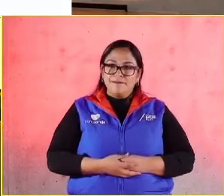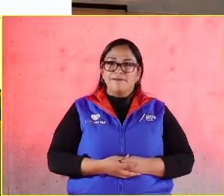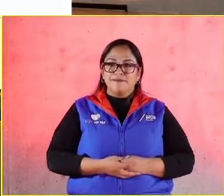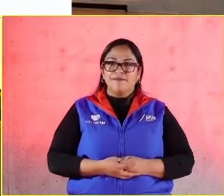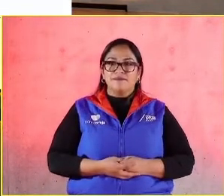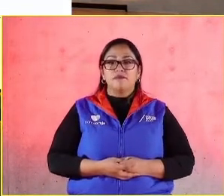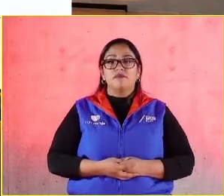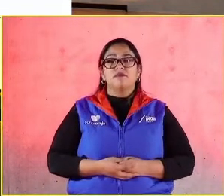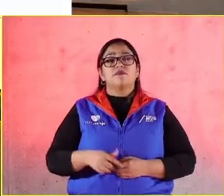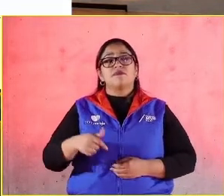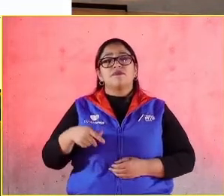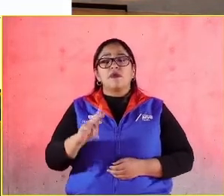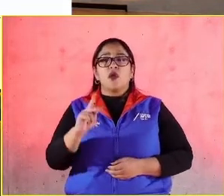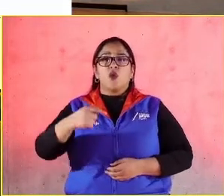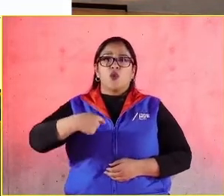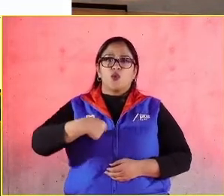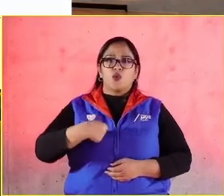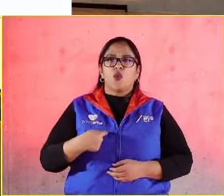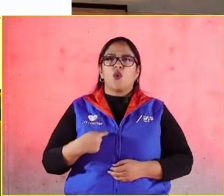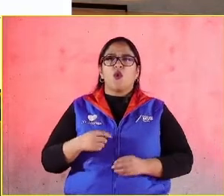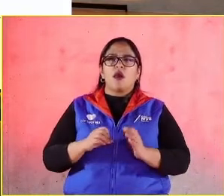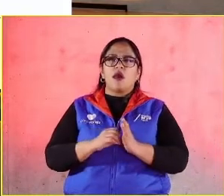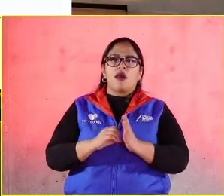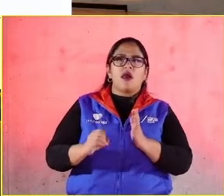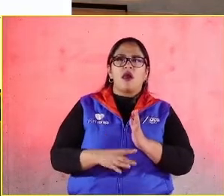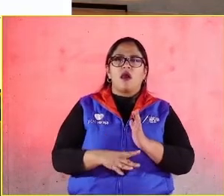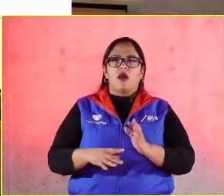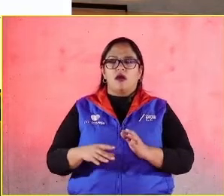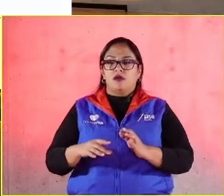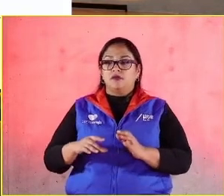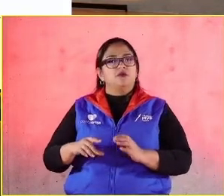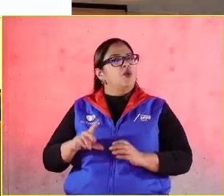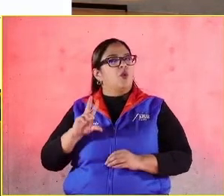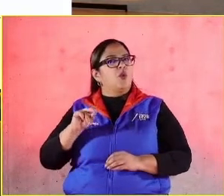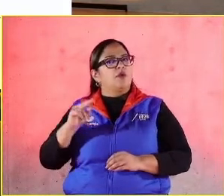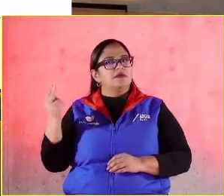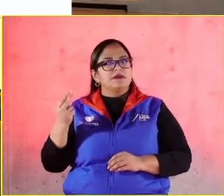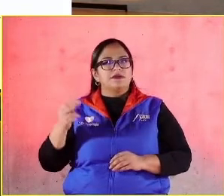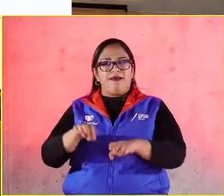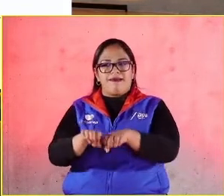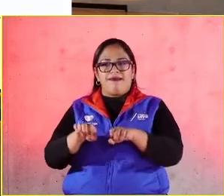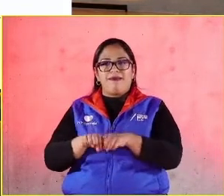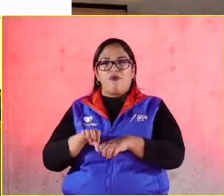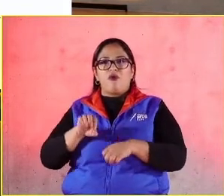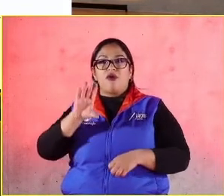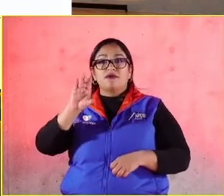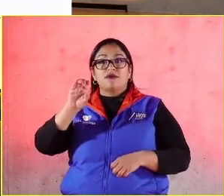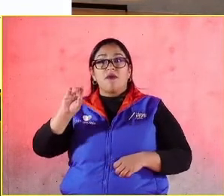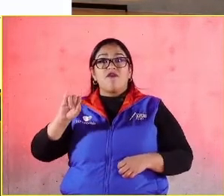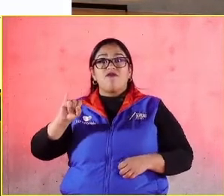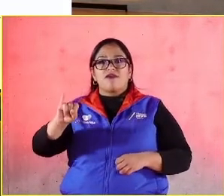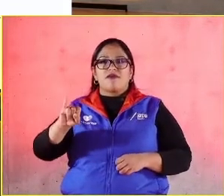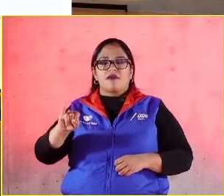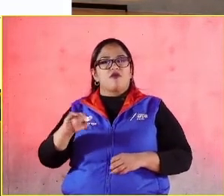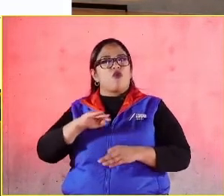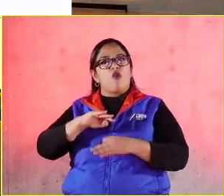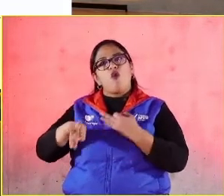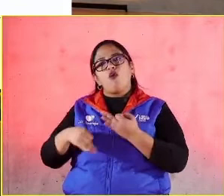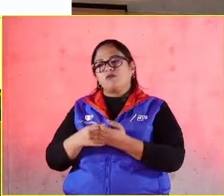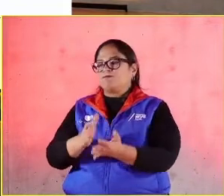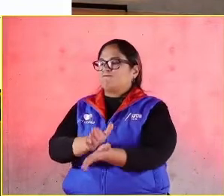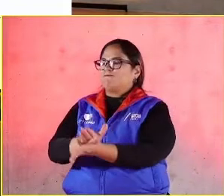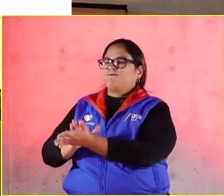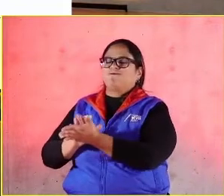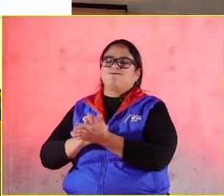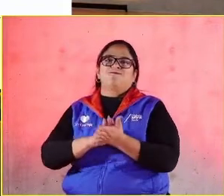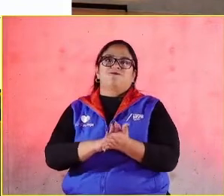Pero no me puedo ir sin felicitar a todo el equipo de CEMEFI que durante estos días ha hecho posible este espacio de